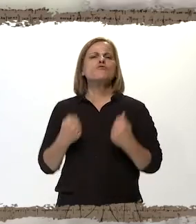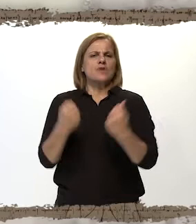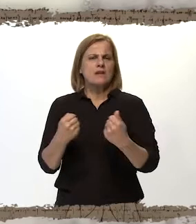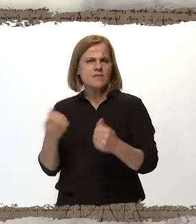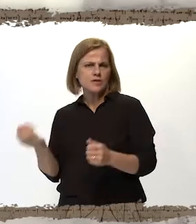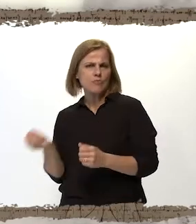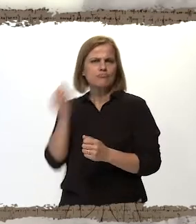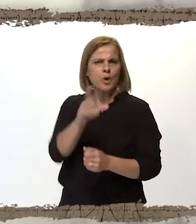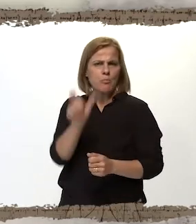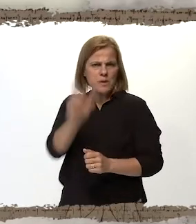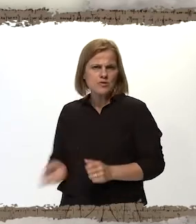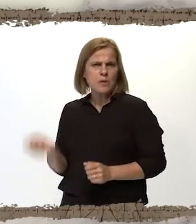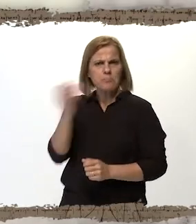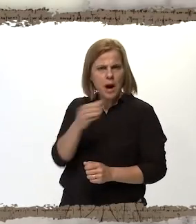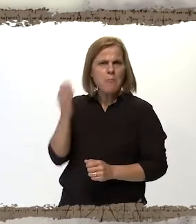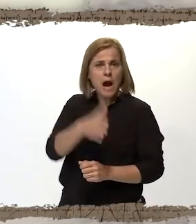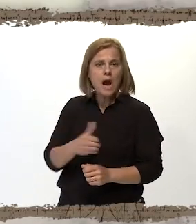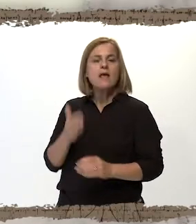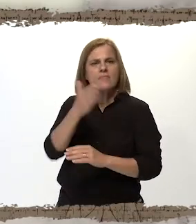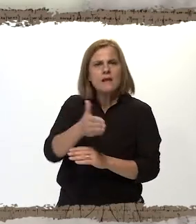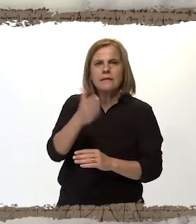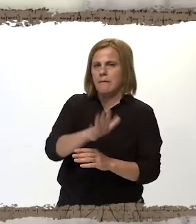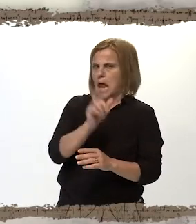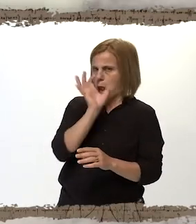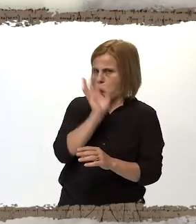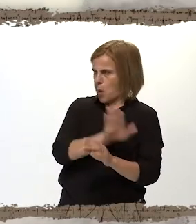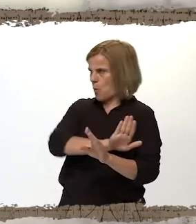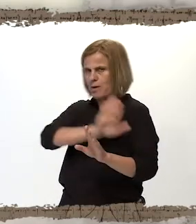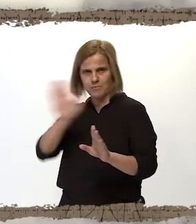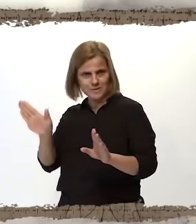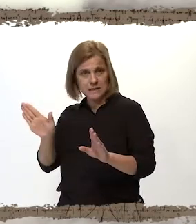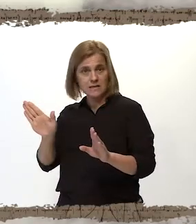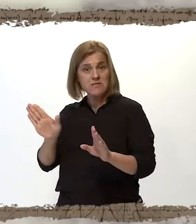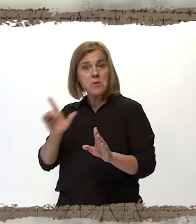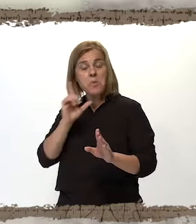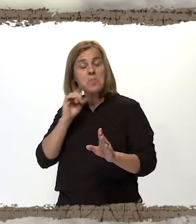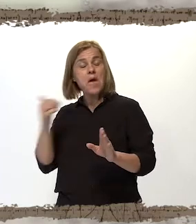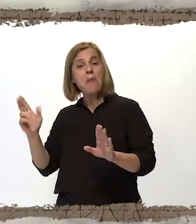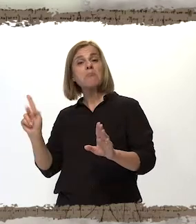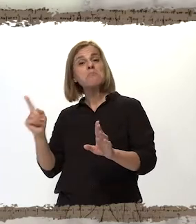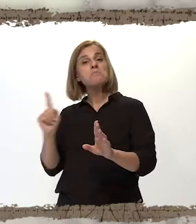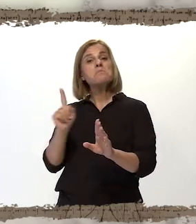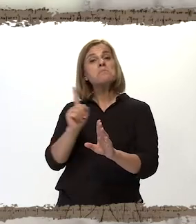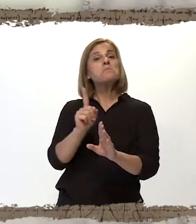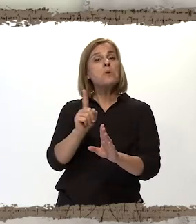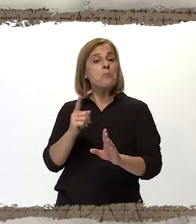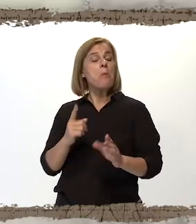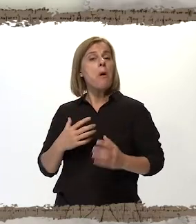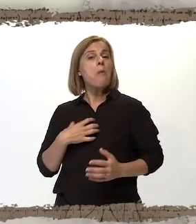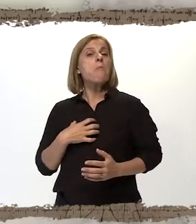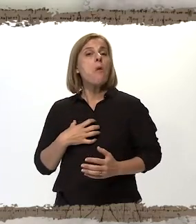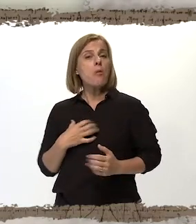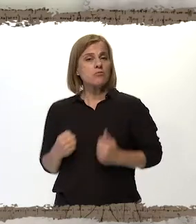mujeres en sacrificio. Todo aquel que entraba en el laberinto jamás pudo salir. Hasta que un día, un hombre se